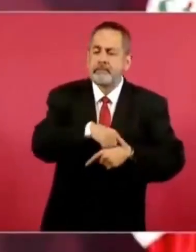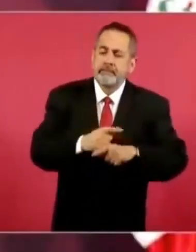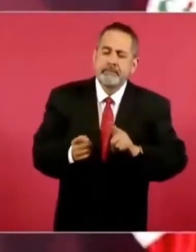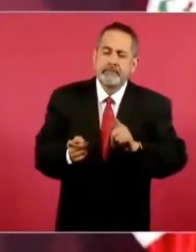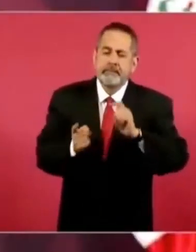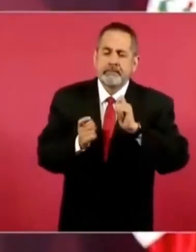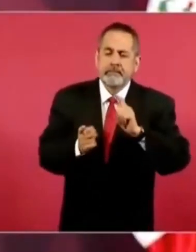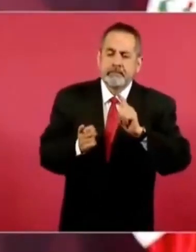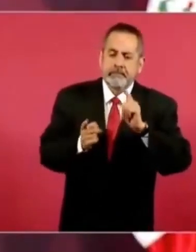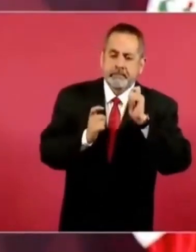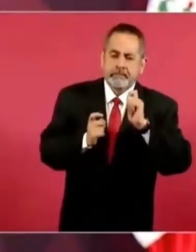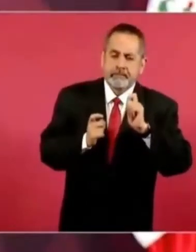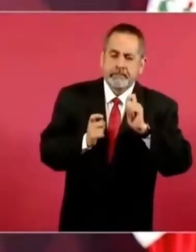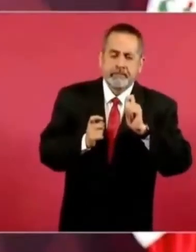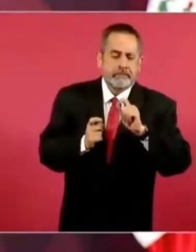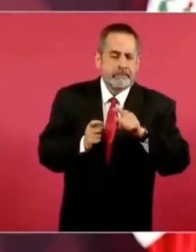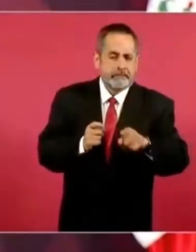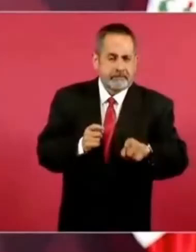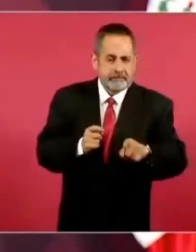Sí,